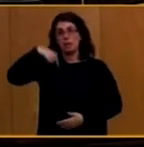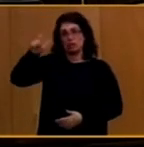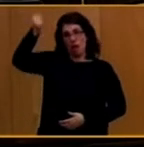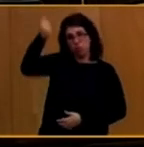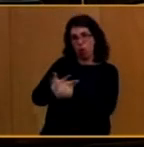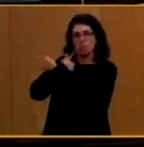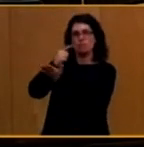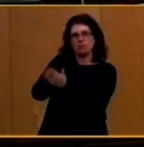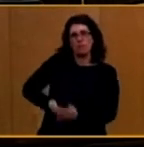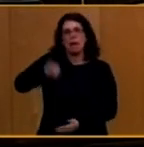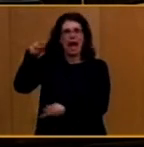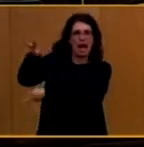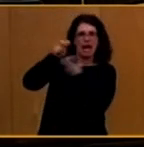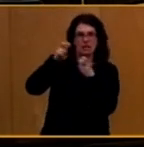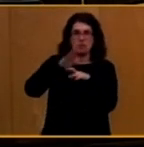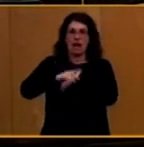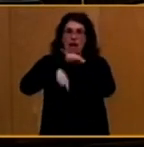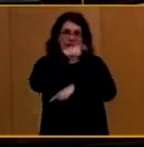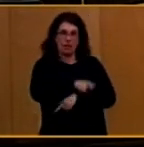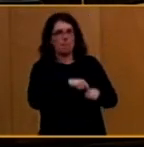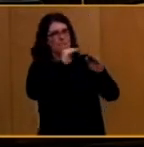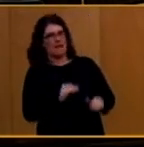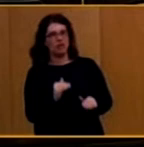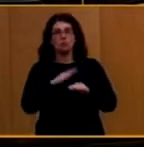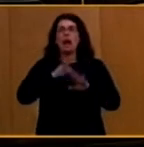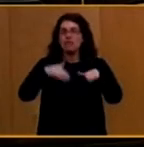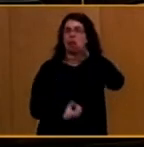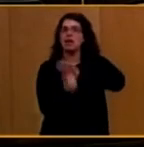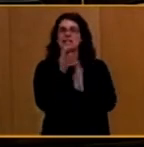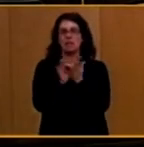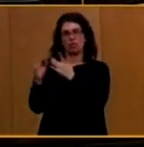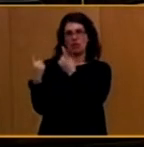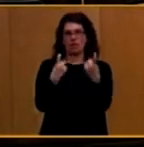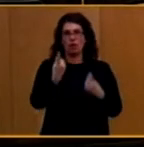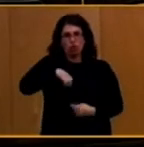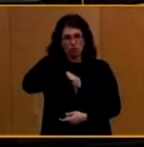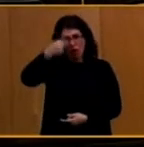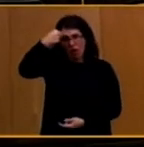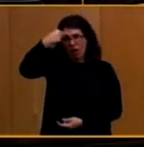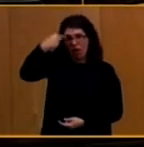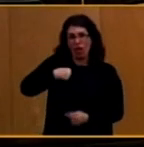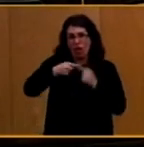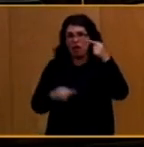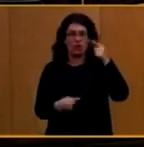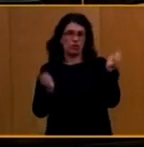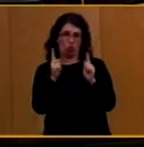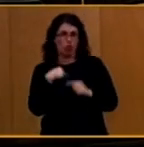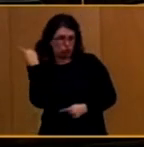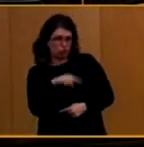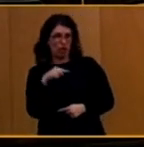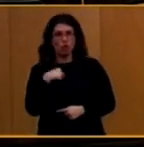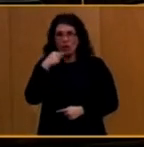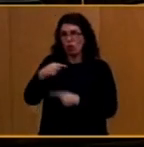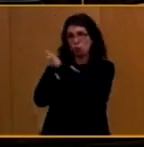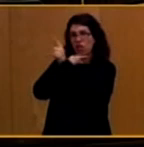tener los servicios necesarios. Nosotros no somos unos obsesos del déficit, lo sabemos. Y cuando le estamos diciendo que defienda en Europa que el Banco